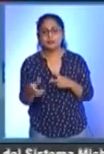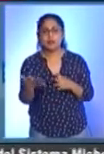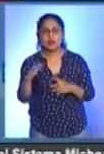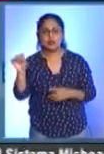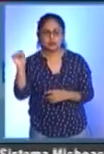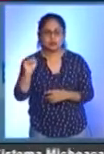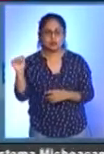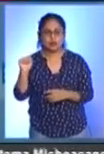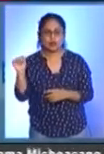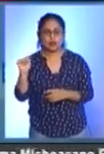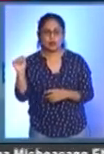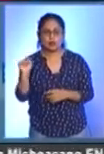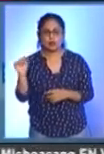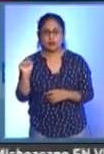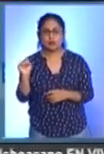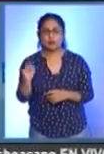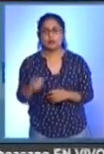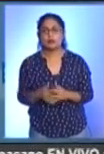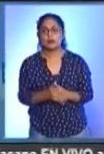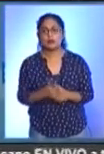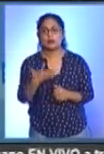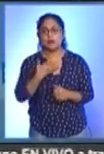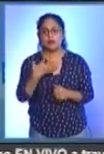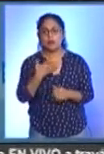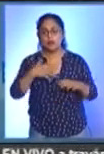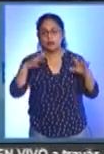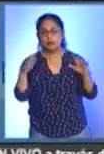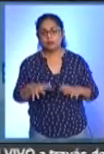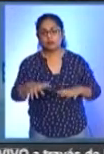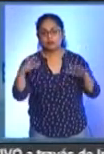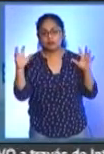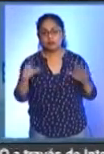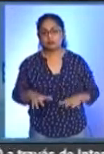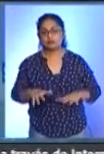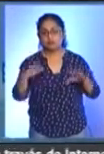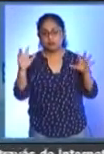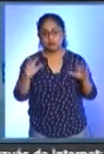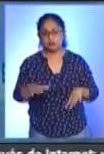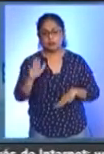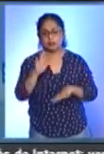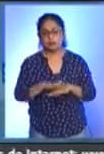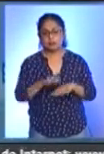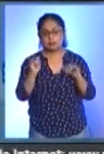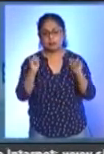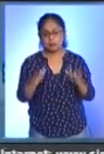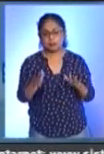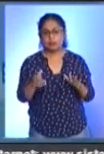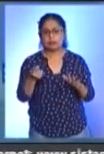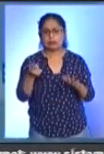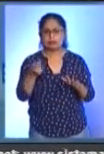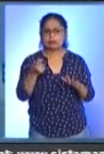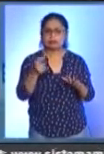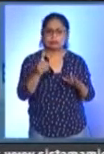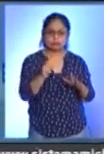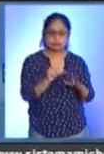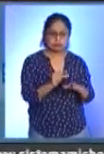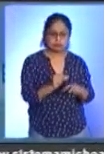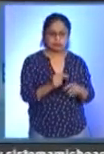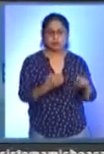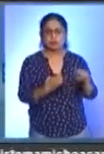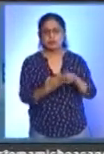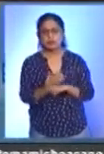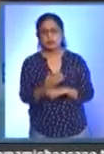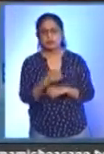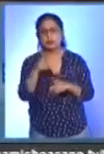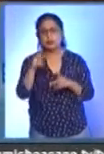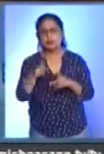sábado, precisamente afectó, se presentó lluvia intensa, leve, durante el estado, durante la parte